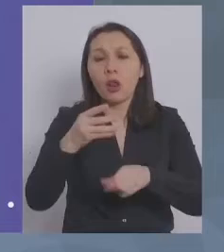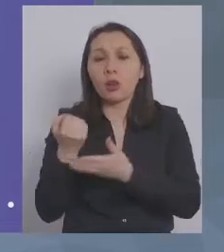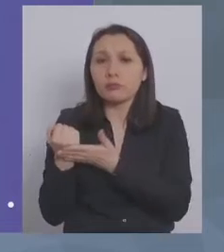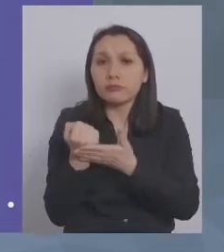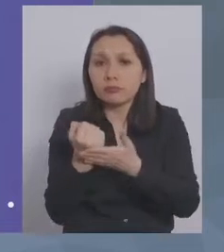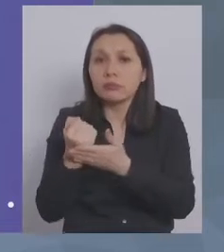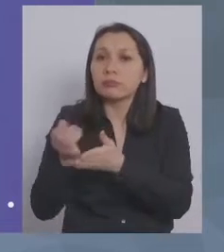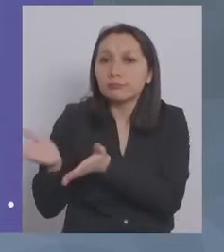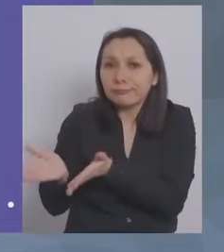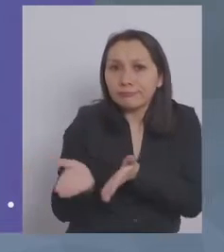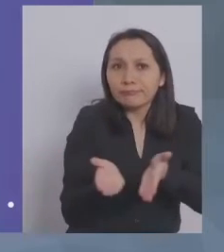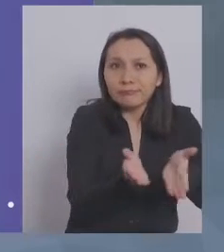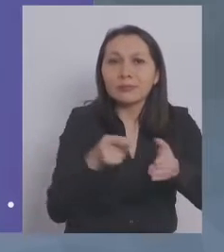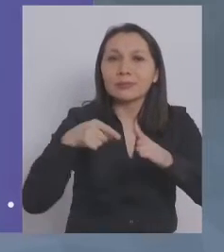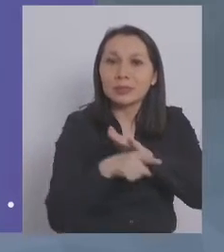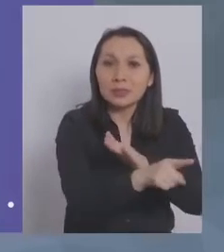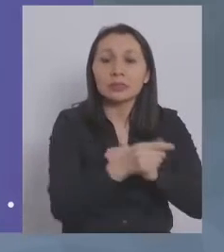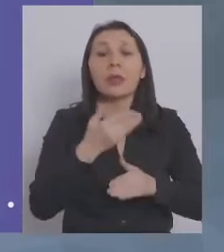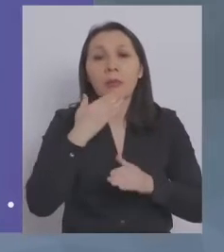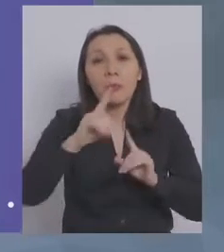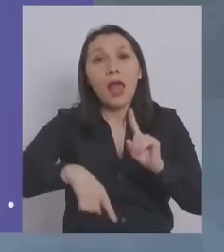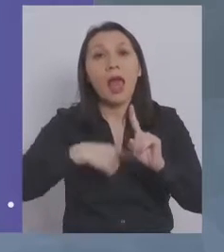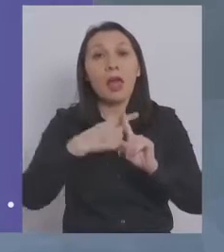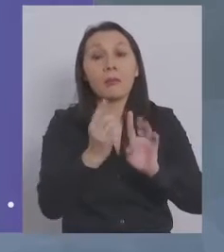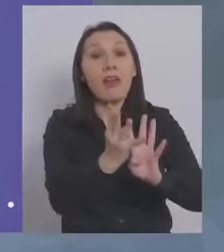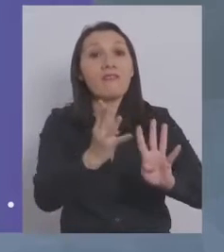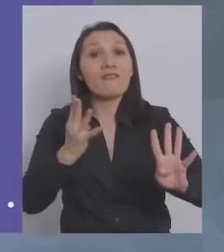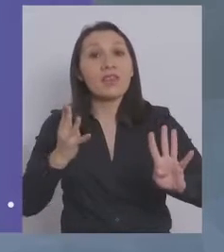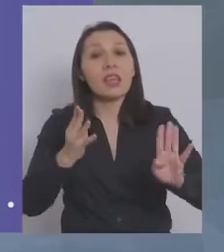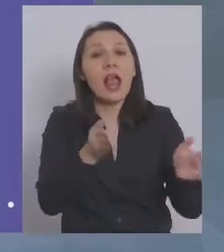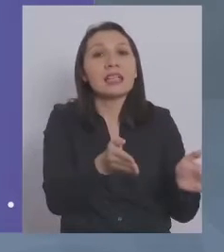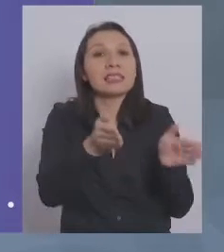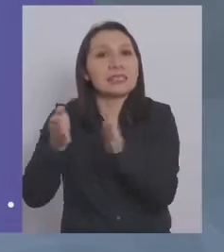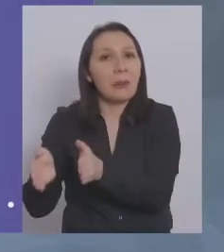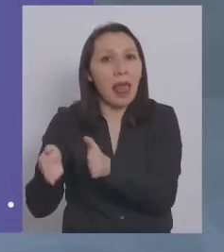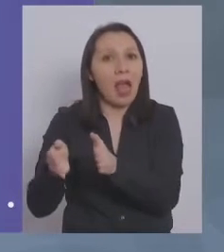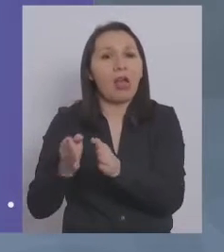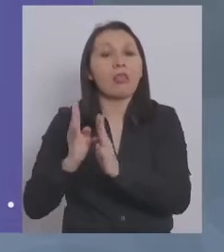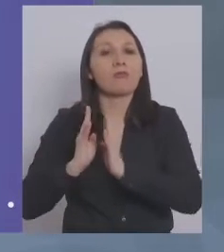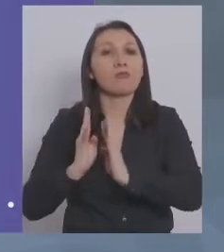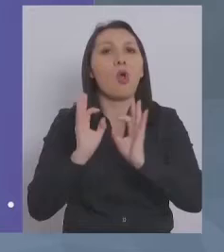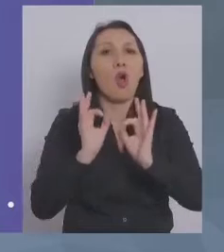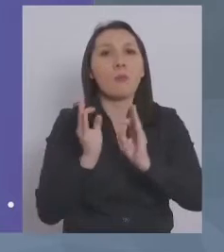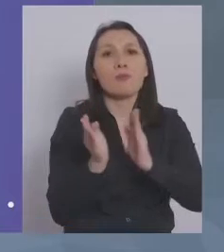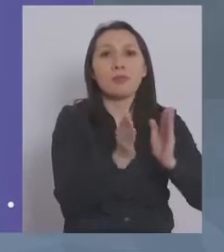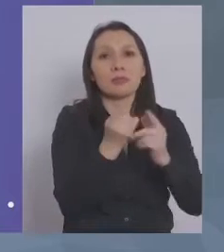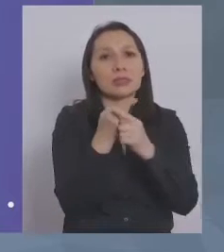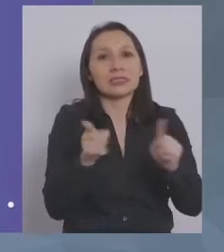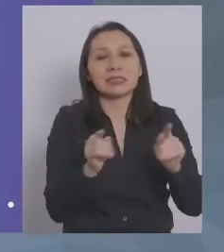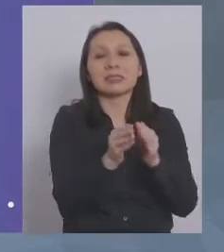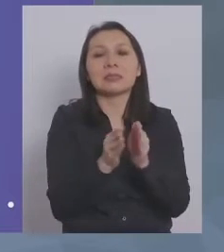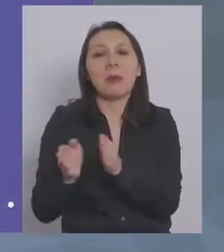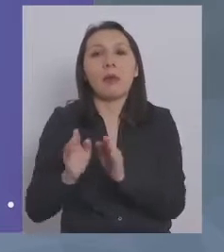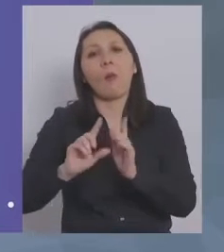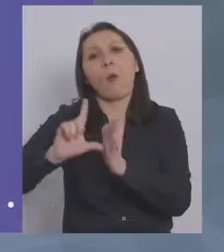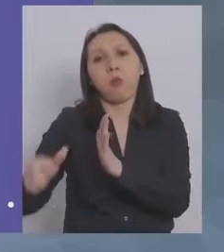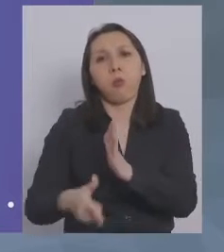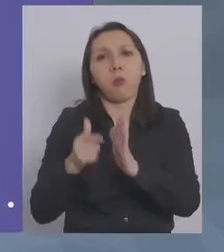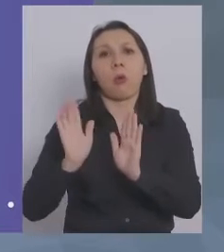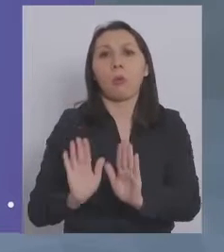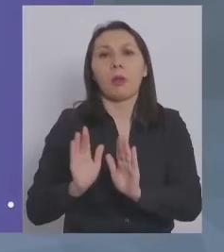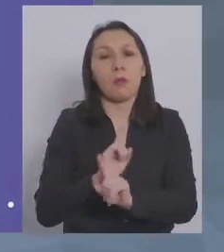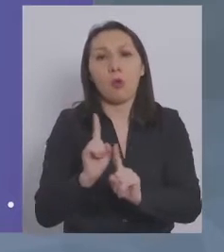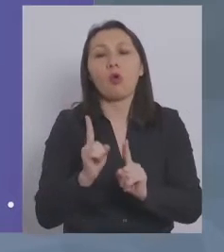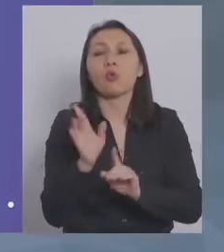facilitar el ingreso, ahora además la fila es aparte de la fila común para que nadie espere más de lo que